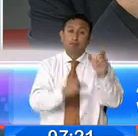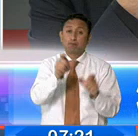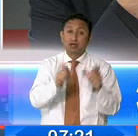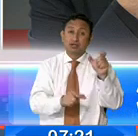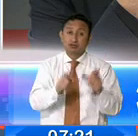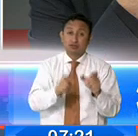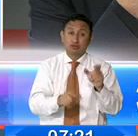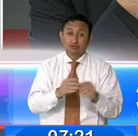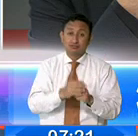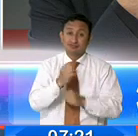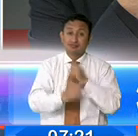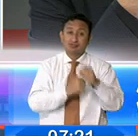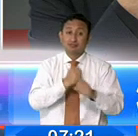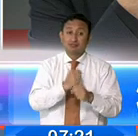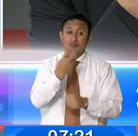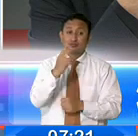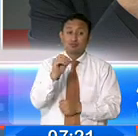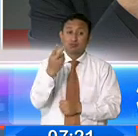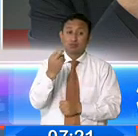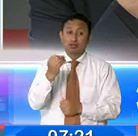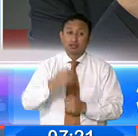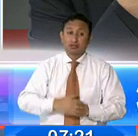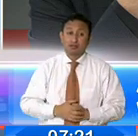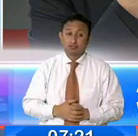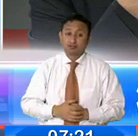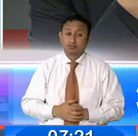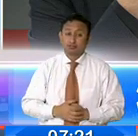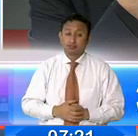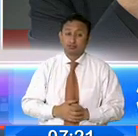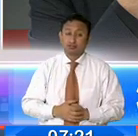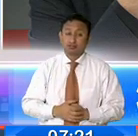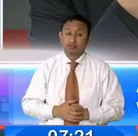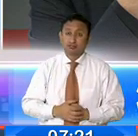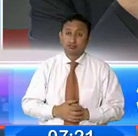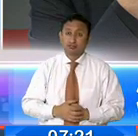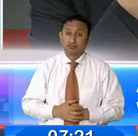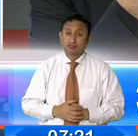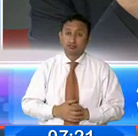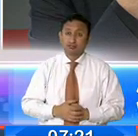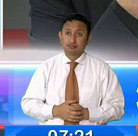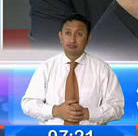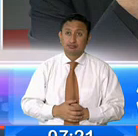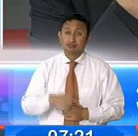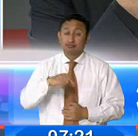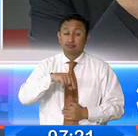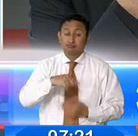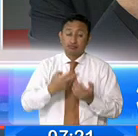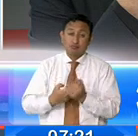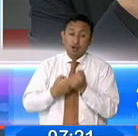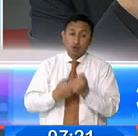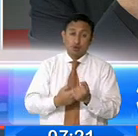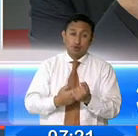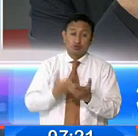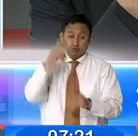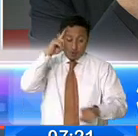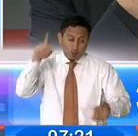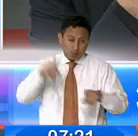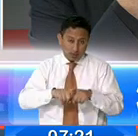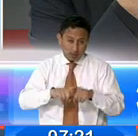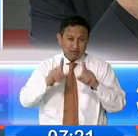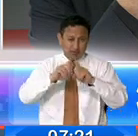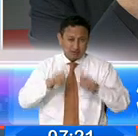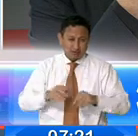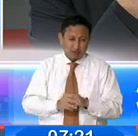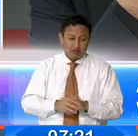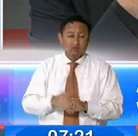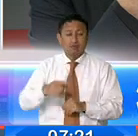durante el año 2020, ¿sí? Entonces, el despliegue de recursos, de convenios también que se tiene